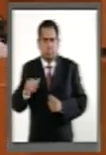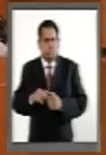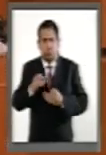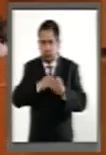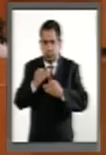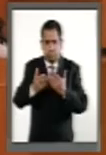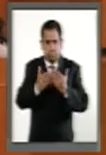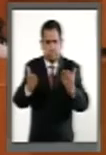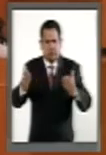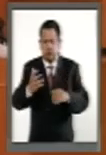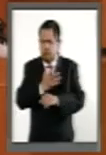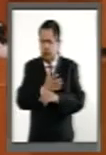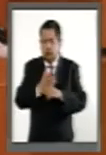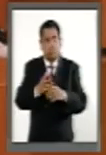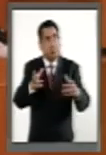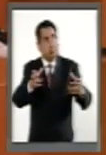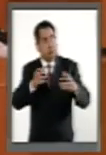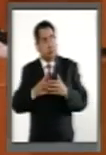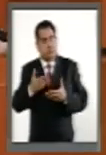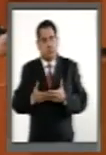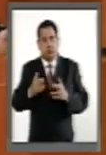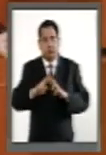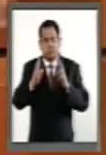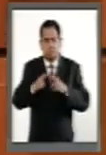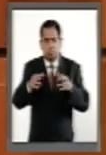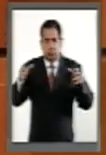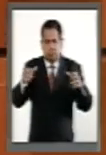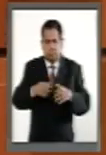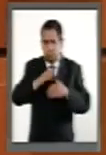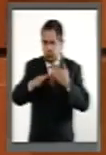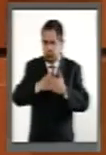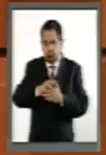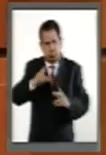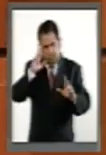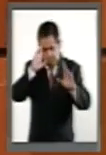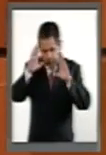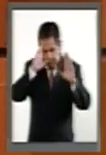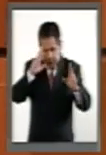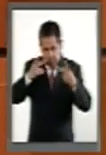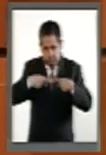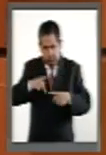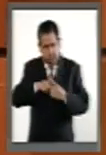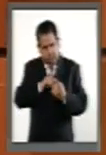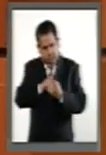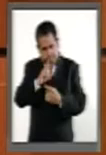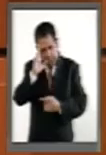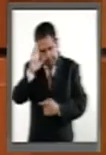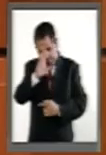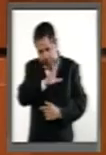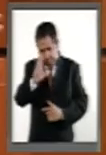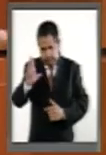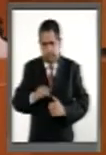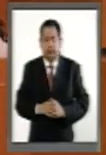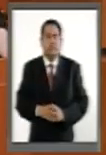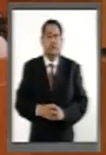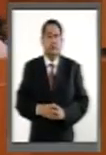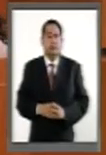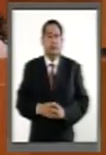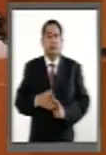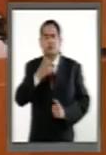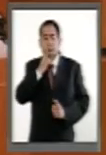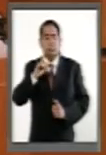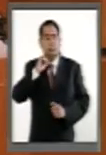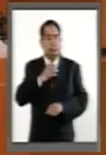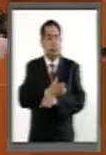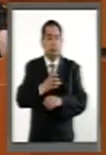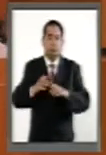que nos acompañan en esta sesión solemne, les saludo a las personas mencionadas. Amigas y amigos,